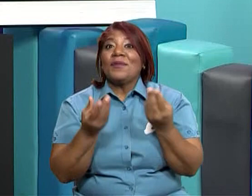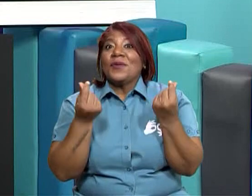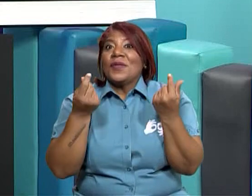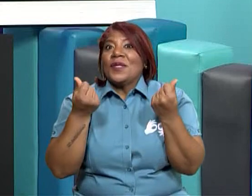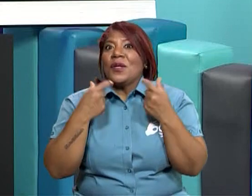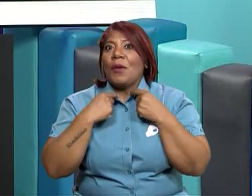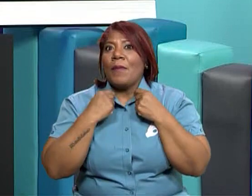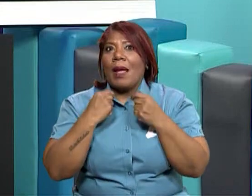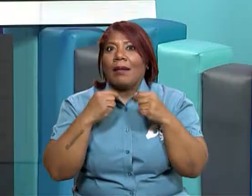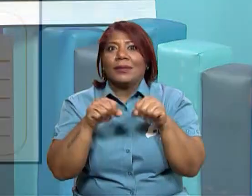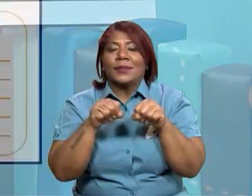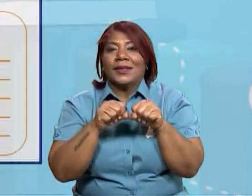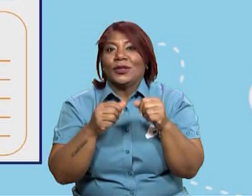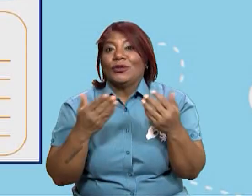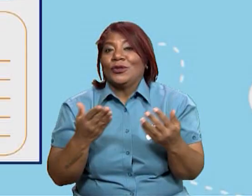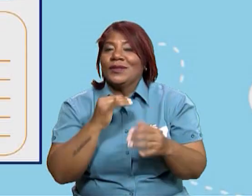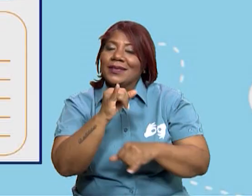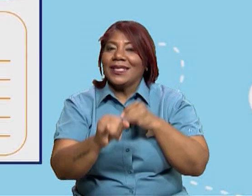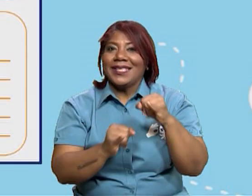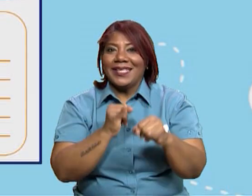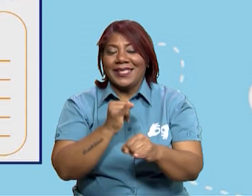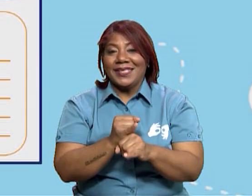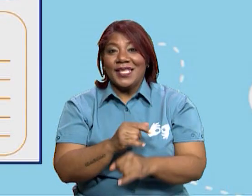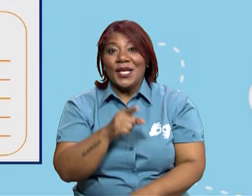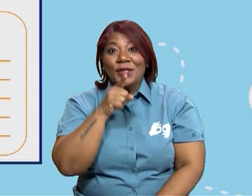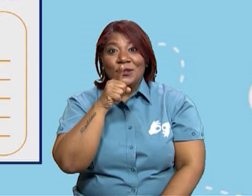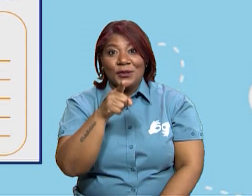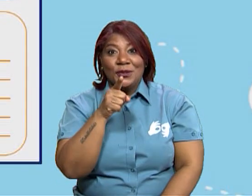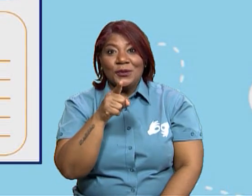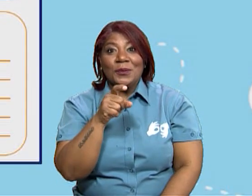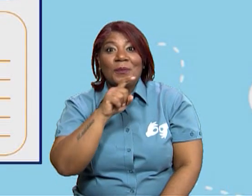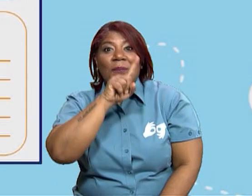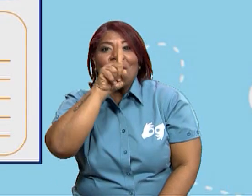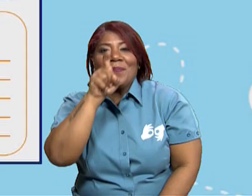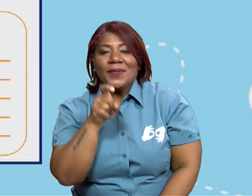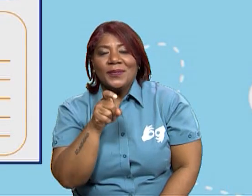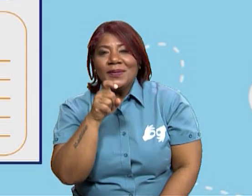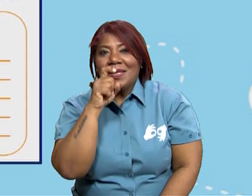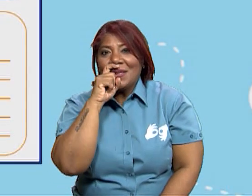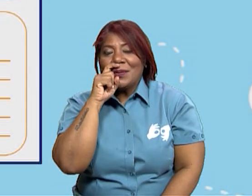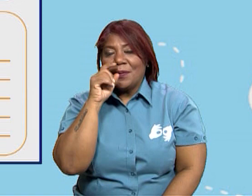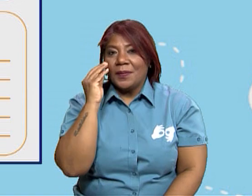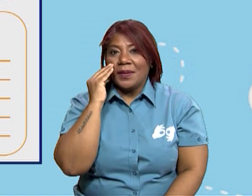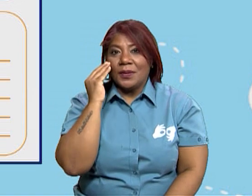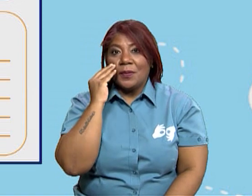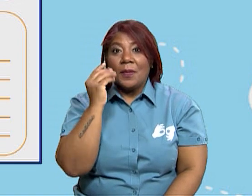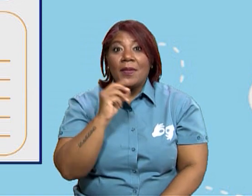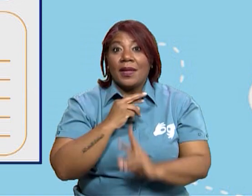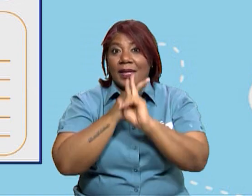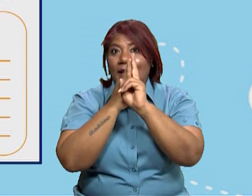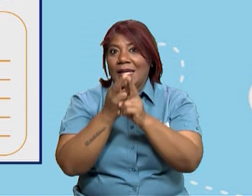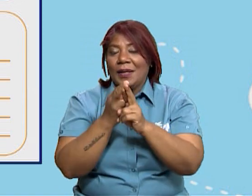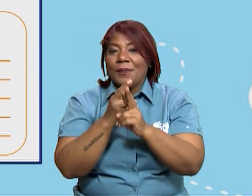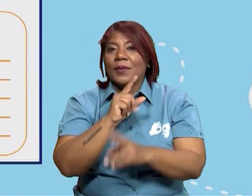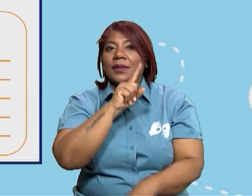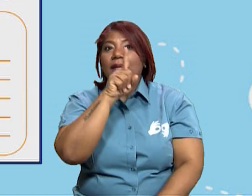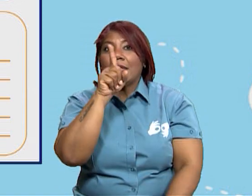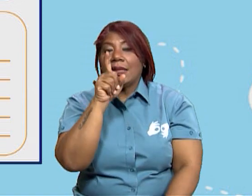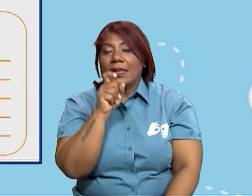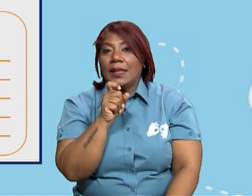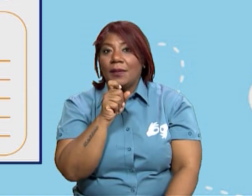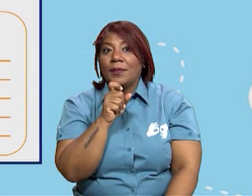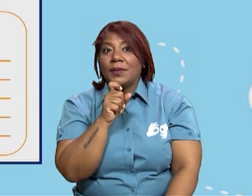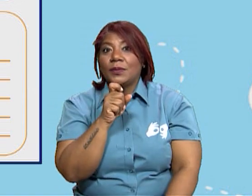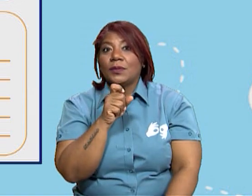A ver, dice, investiga con tus familiares y contesta la siguiente pregunta. Aquel que